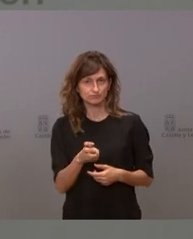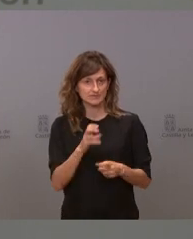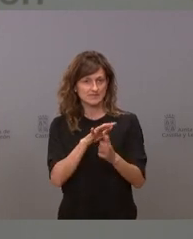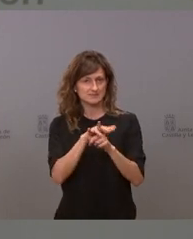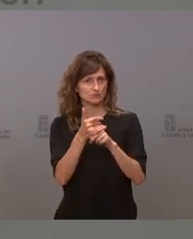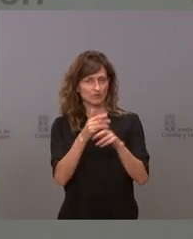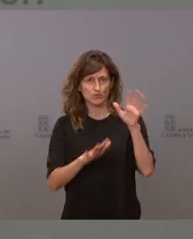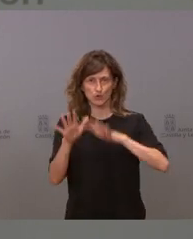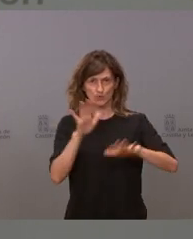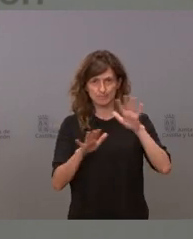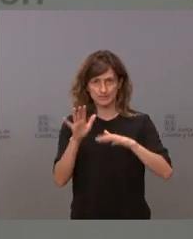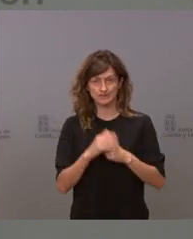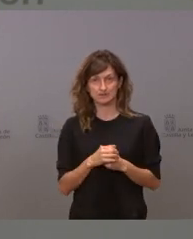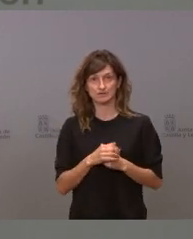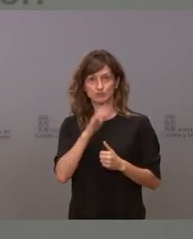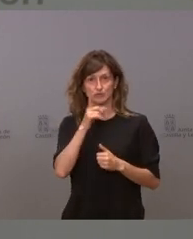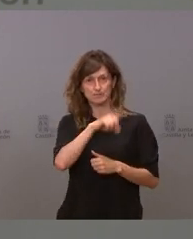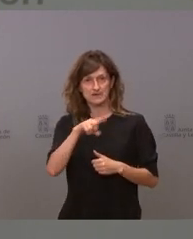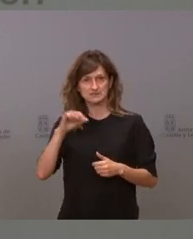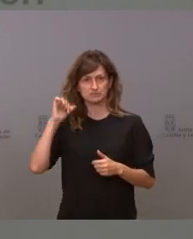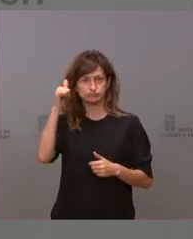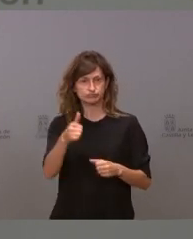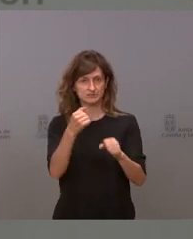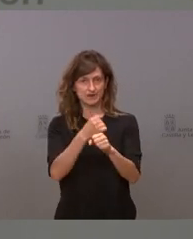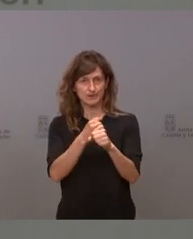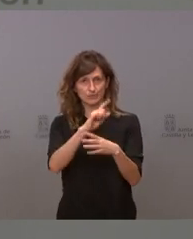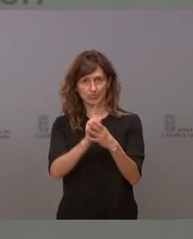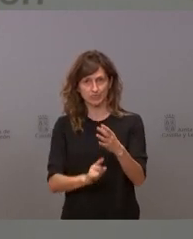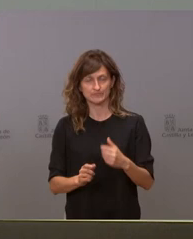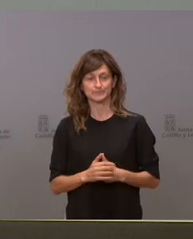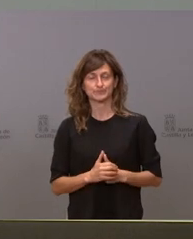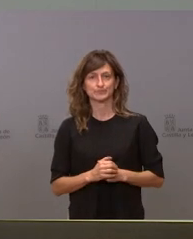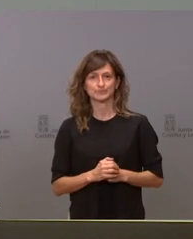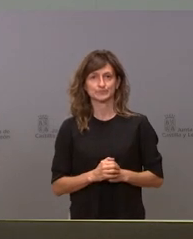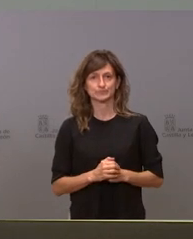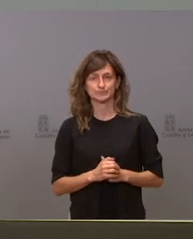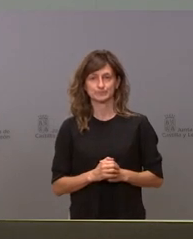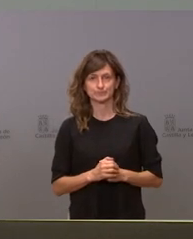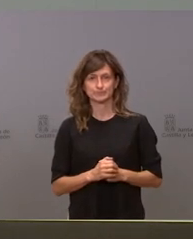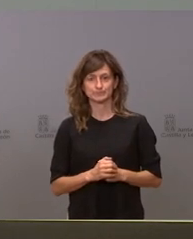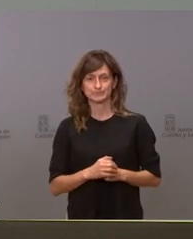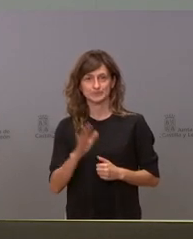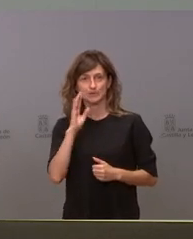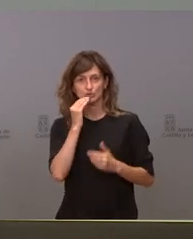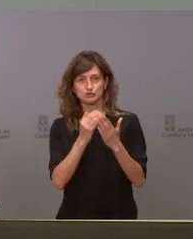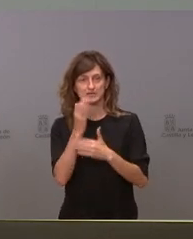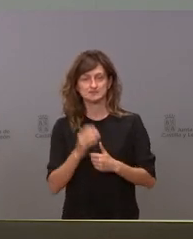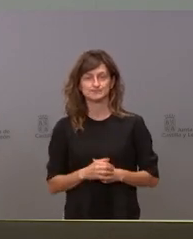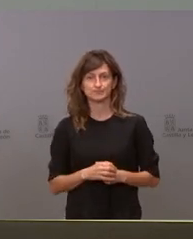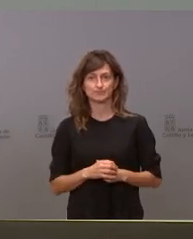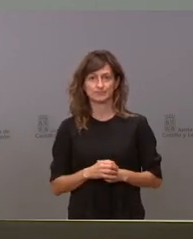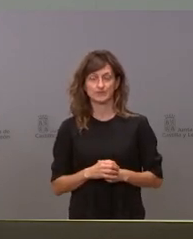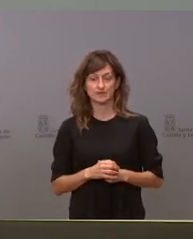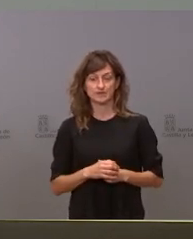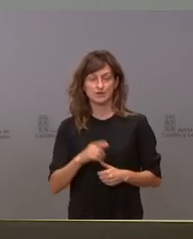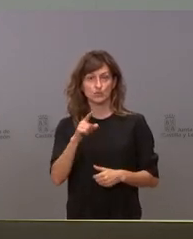situación muy compleja después de muchos meses de trabajo y de cansancio sí buenos días usted dice que se ha